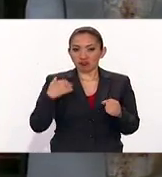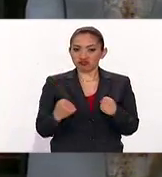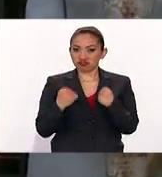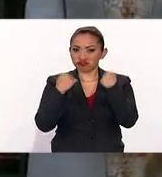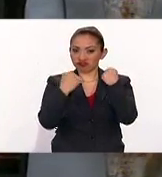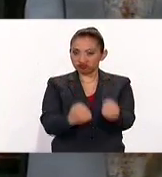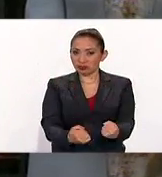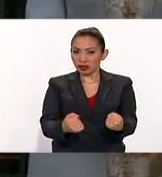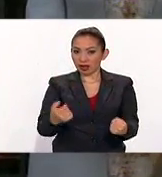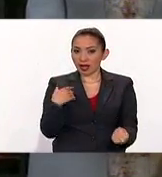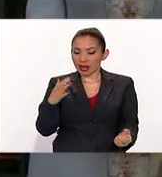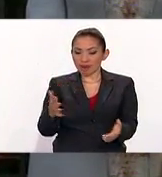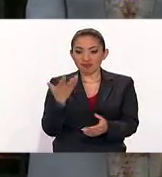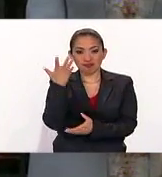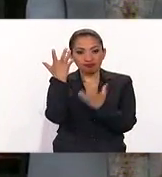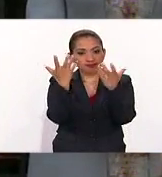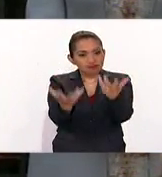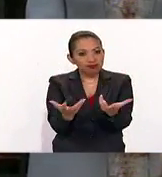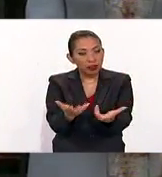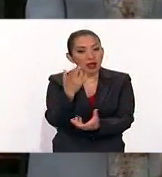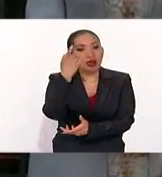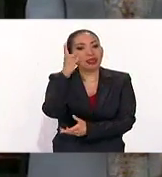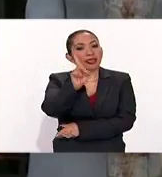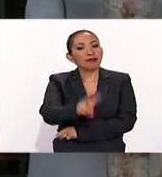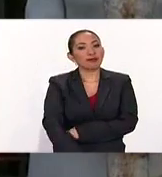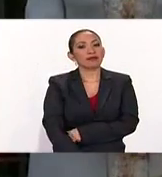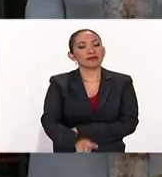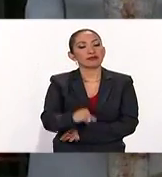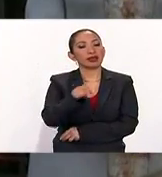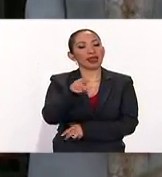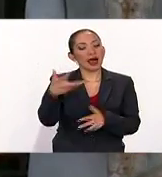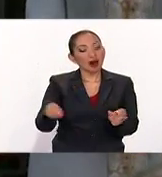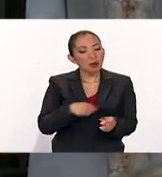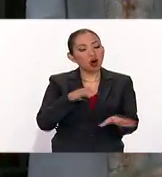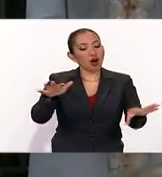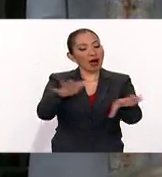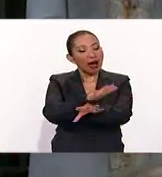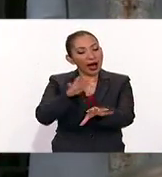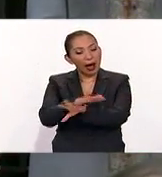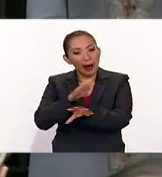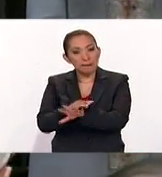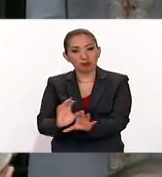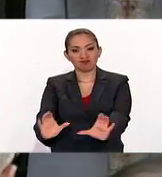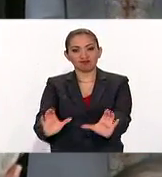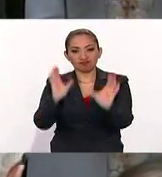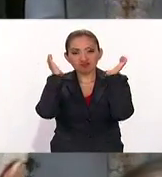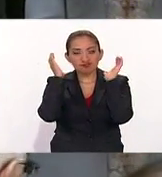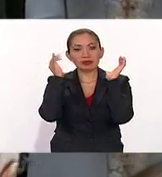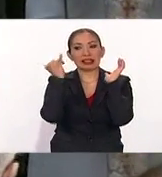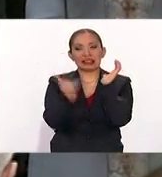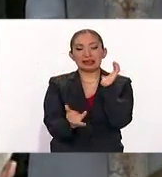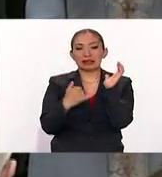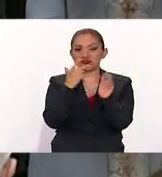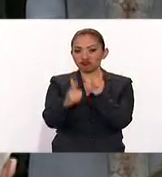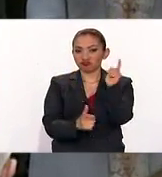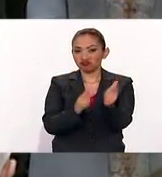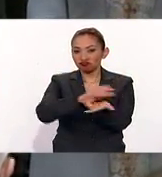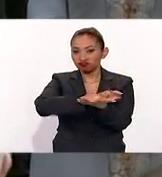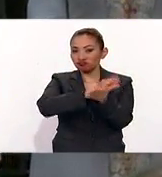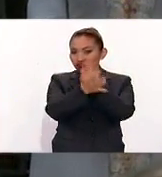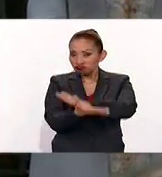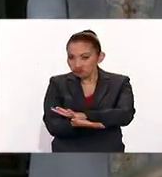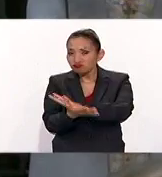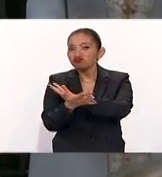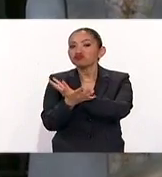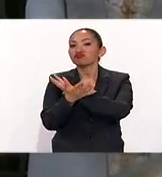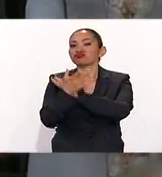fuerza y con deseo realmente de imprimirle cambio, velocidad y ritmo a la transformación